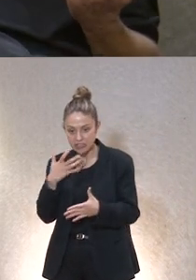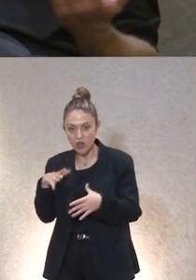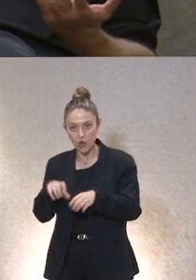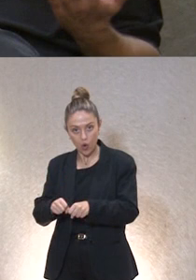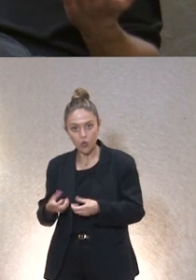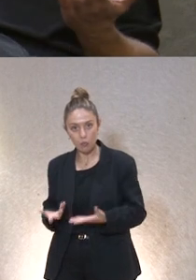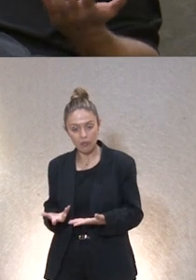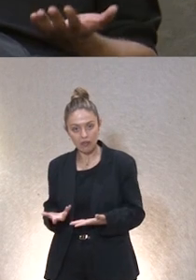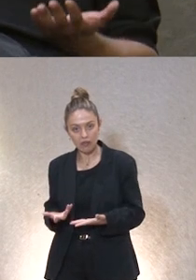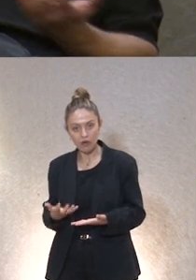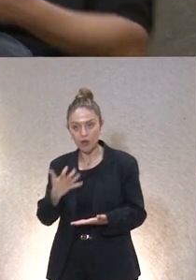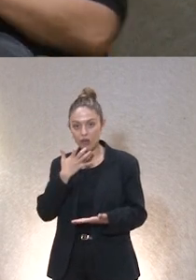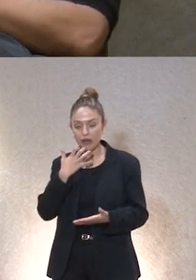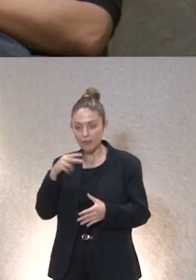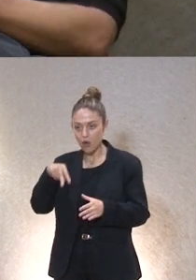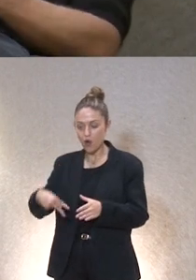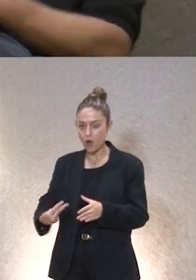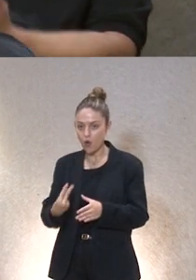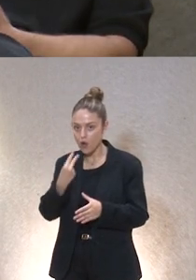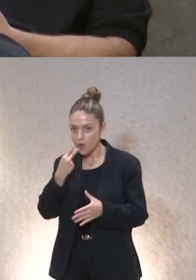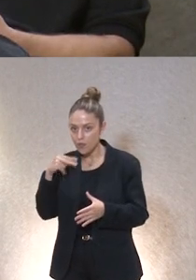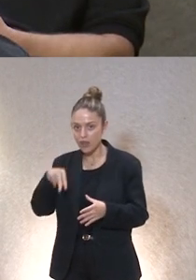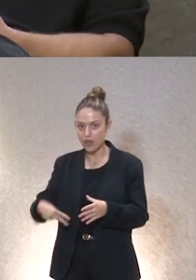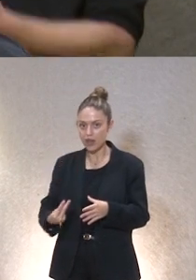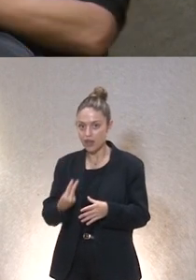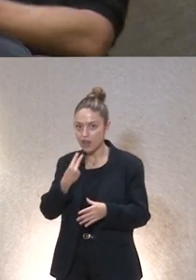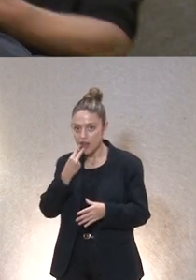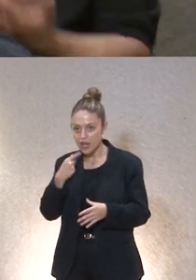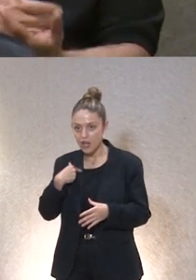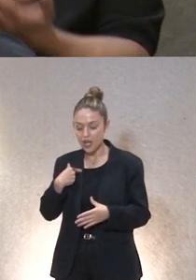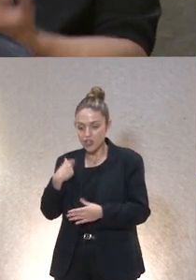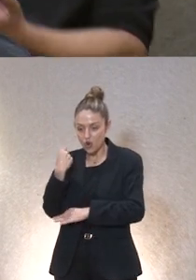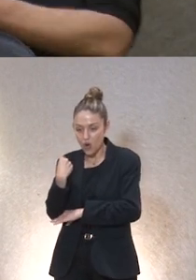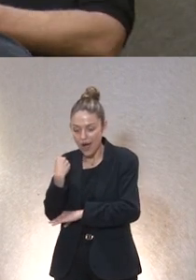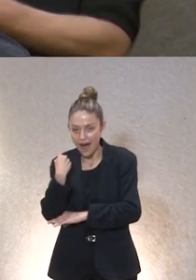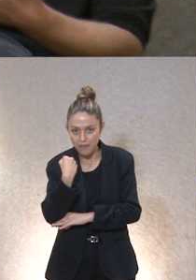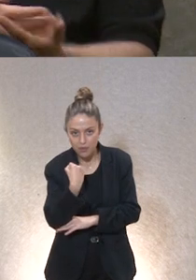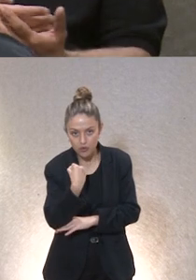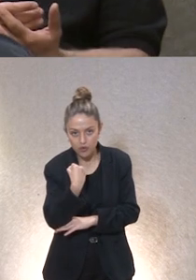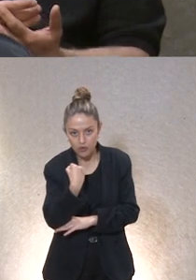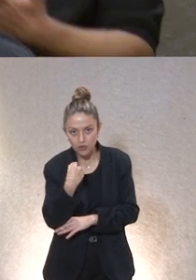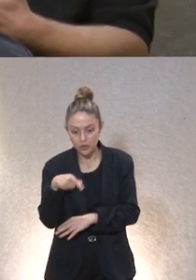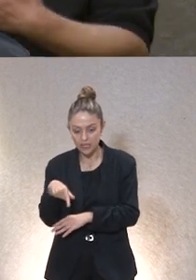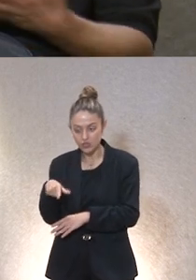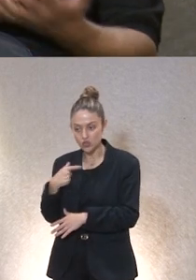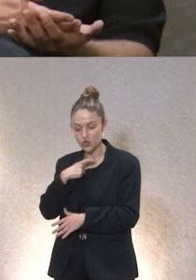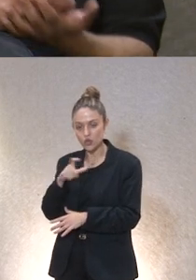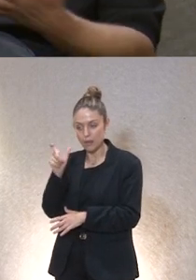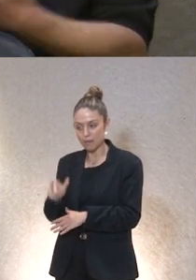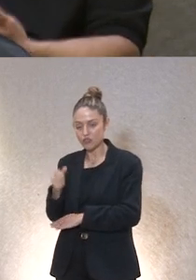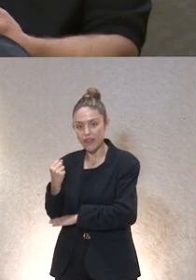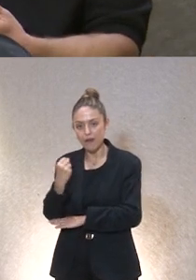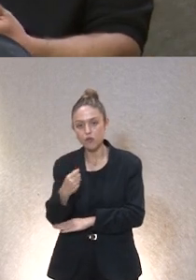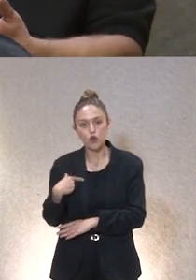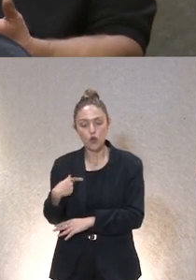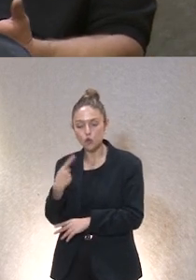o sea un tenedor a la boca con el apoyo de mi persona de apoyo ¿no? porque ahí si es una persona de apoyo no es un supervisor